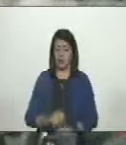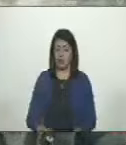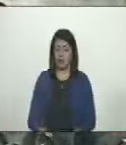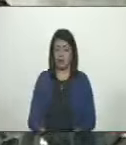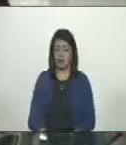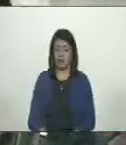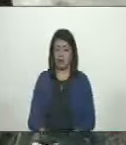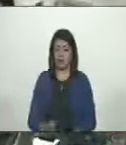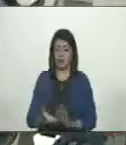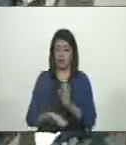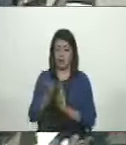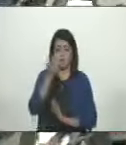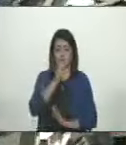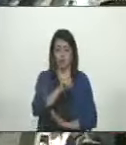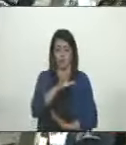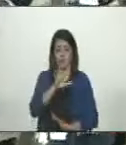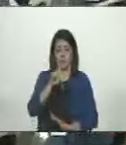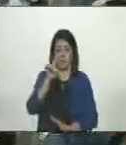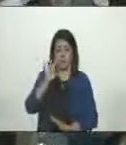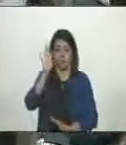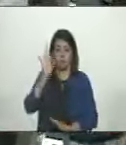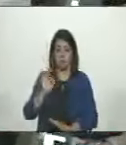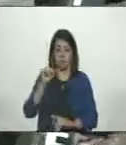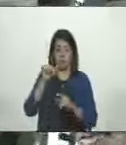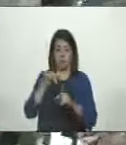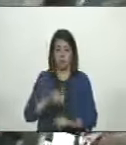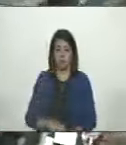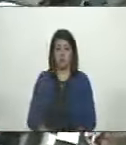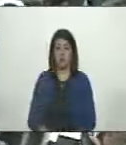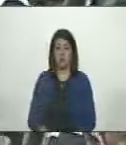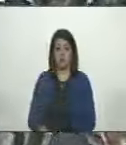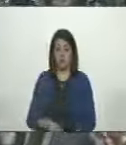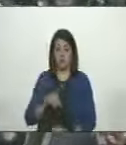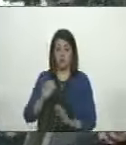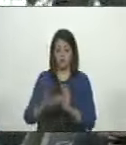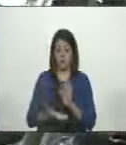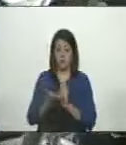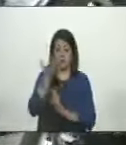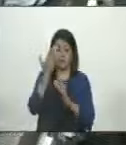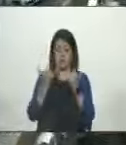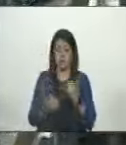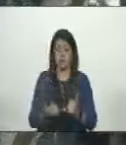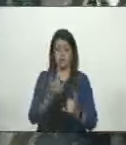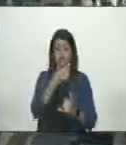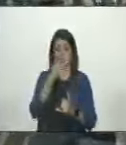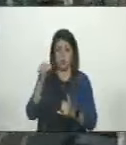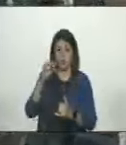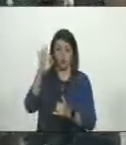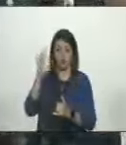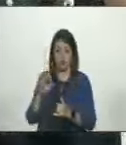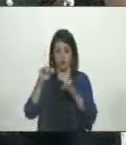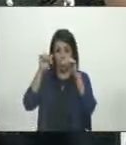eleva a 151% el margen de inflación pero que ya con el 200 de hoy